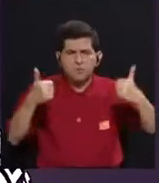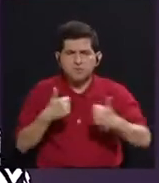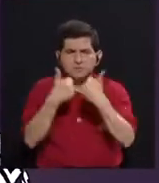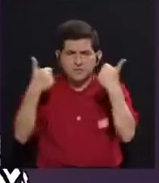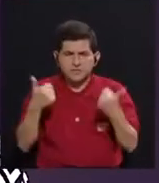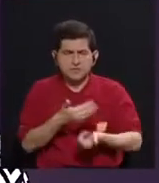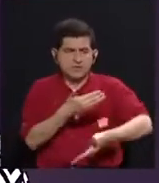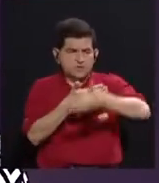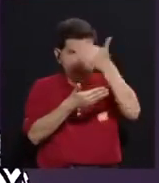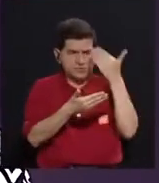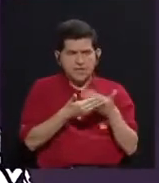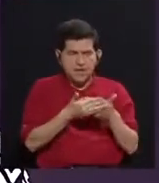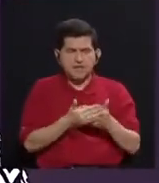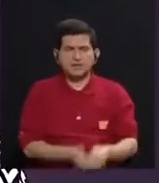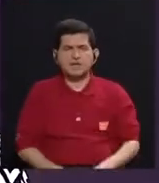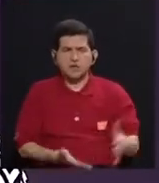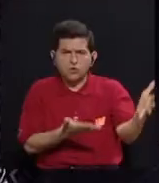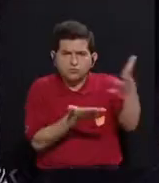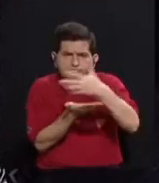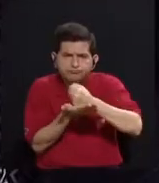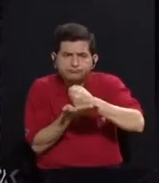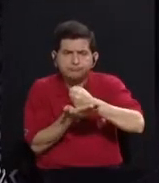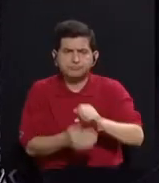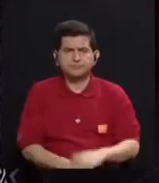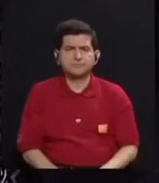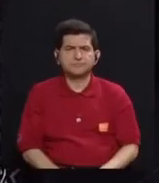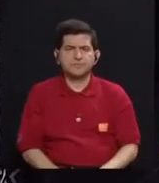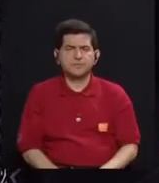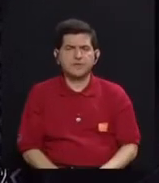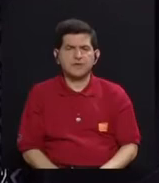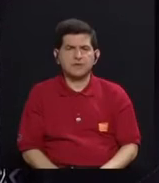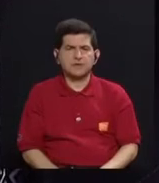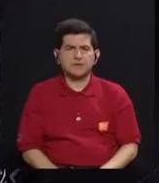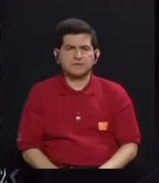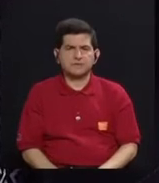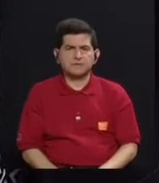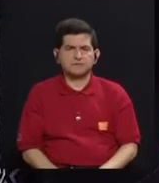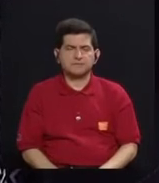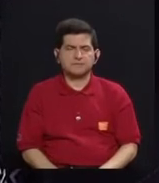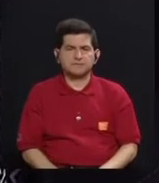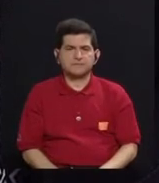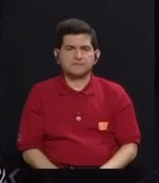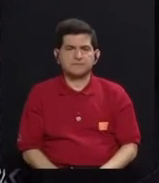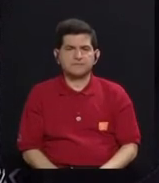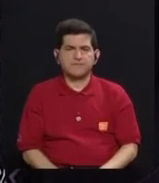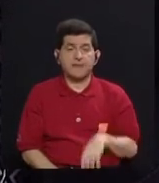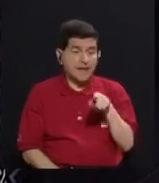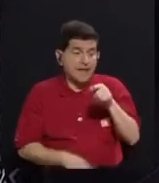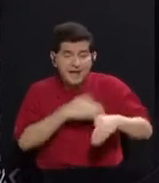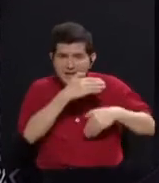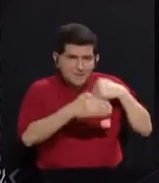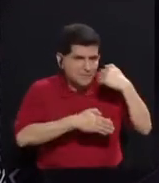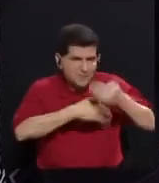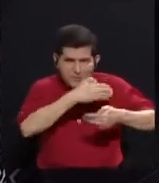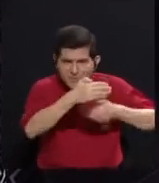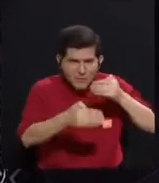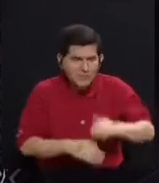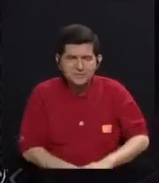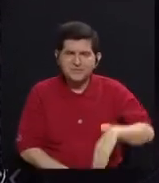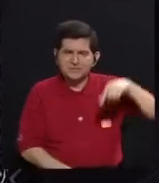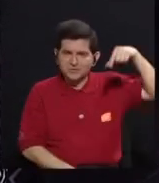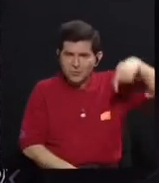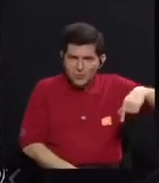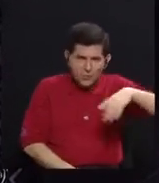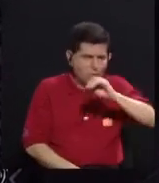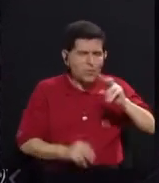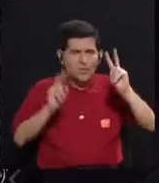plantearon en el anterior. ¿Qué tuyo hay en este transitar por lo queer y